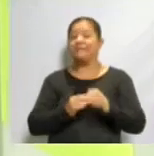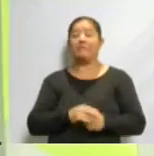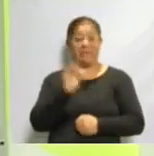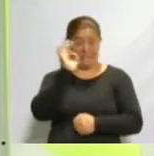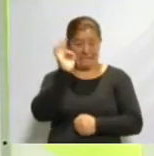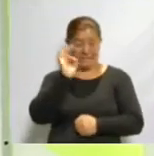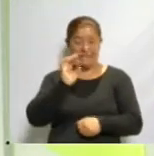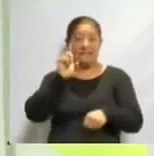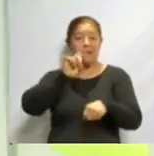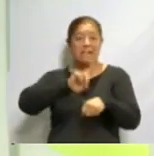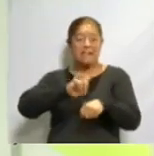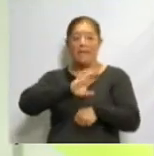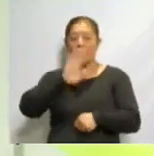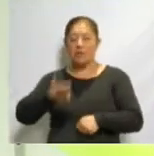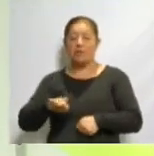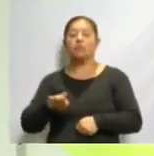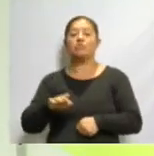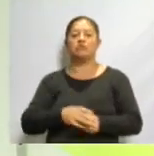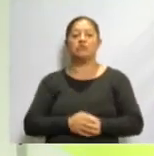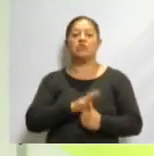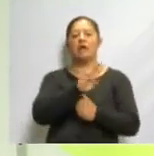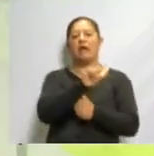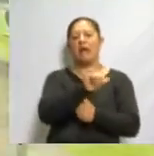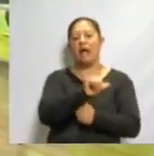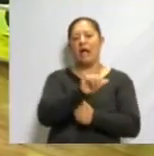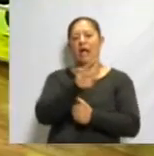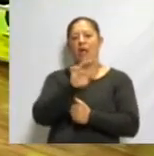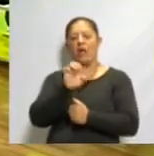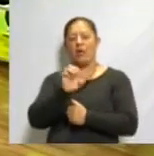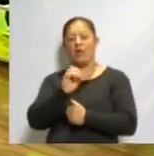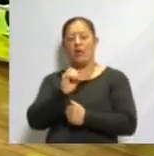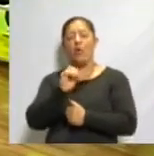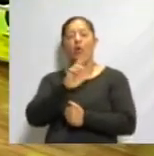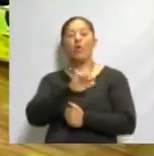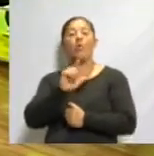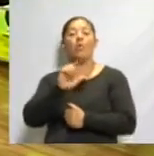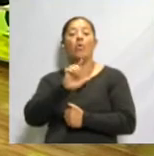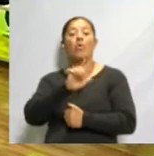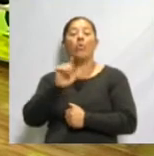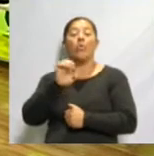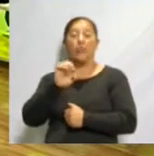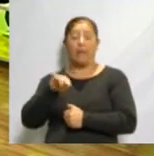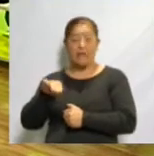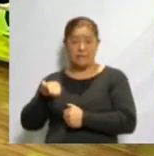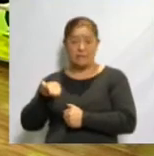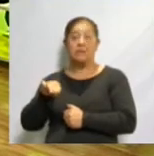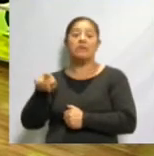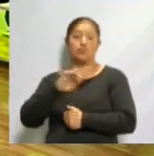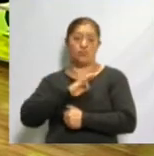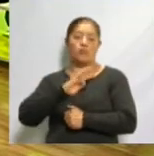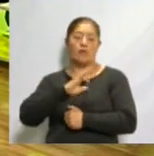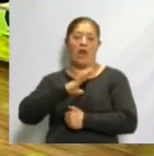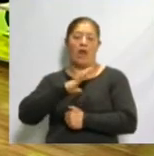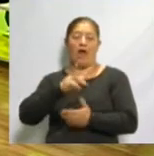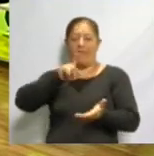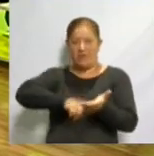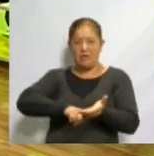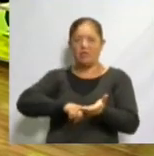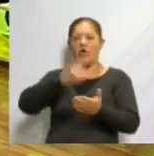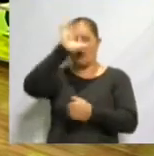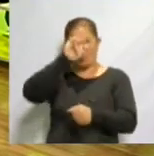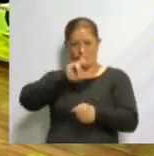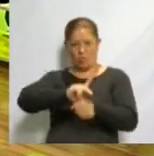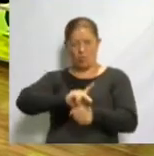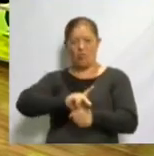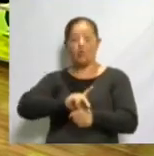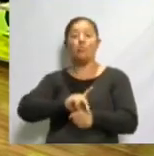Muertos y el Halloween puedan coexistir en nuestra cultura, acompáñenos en un viaje increíble por el mundo